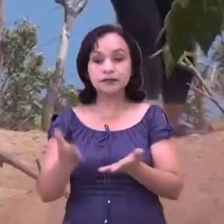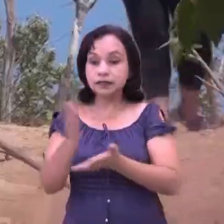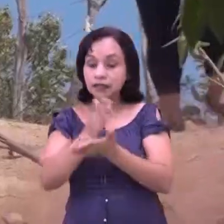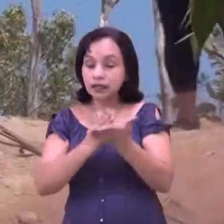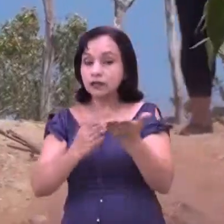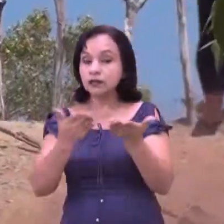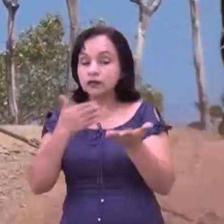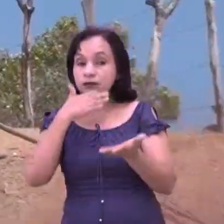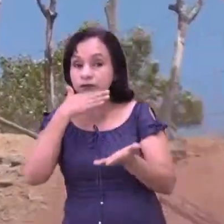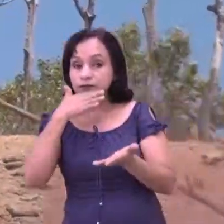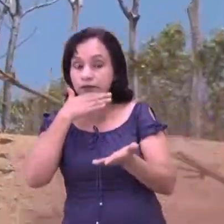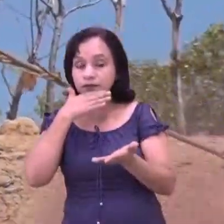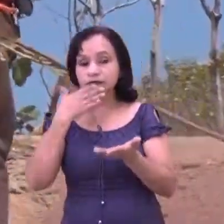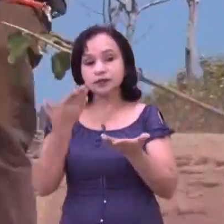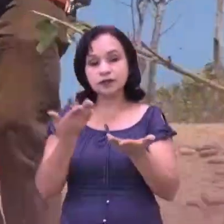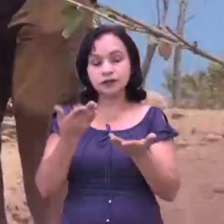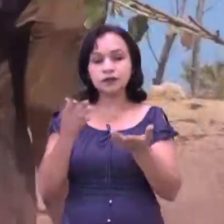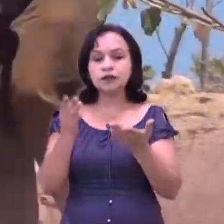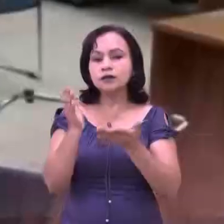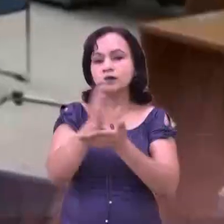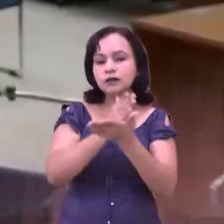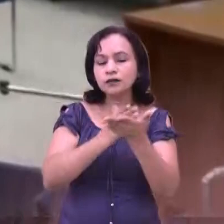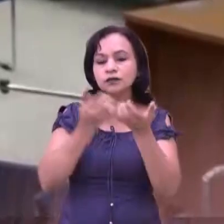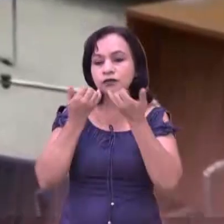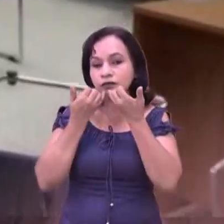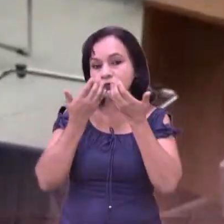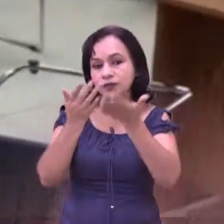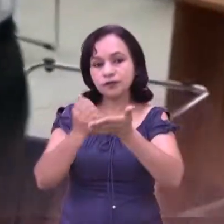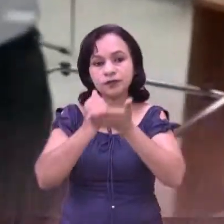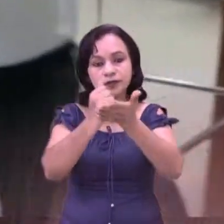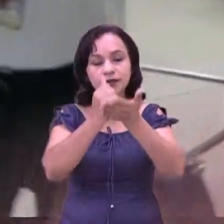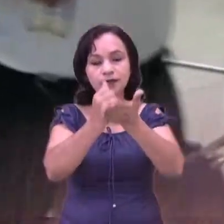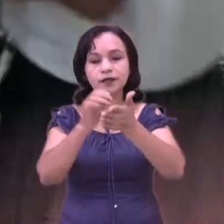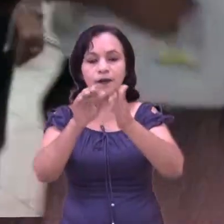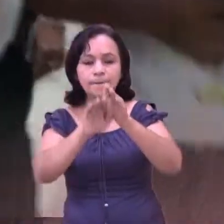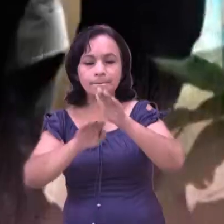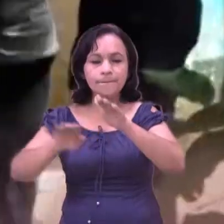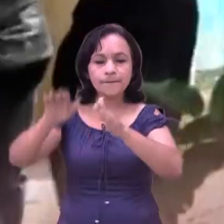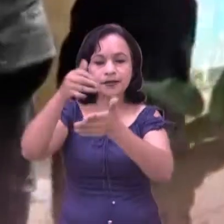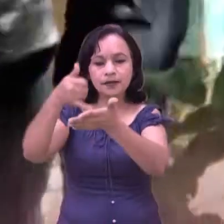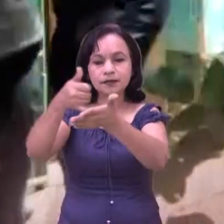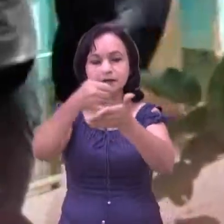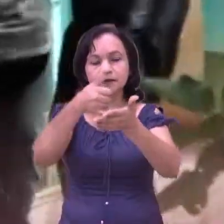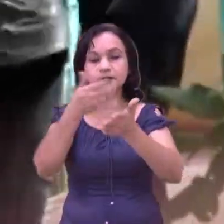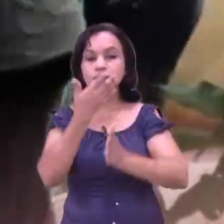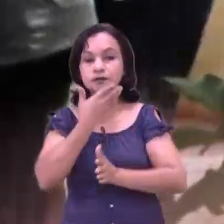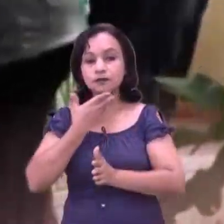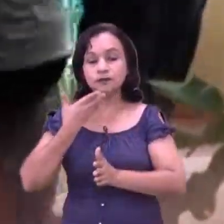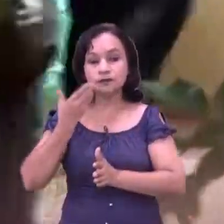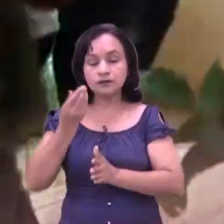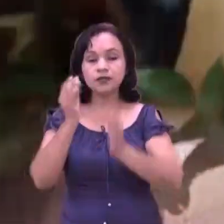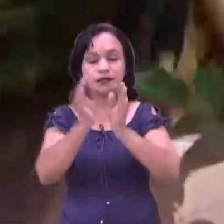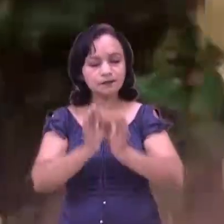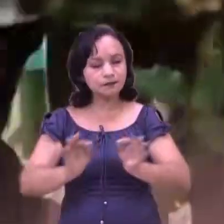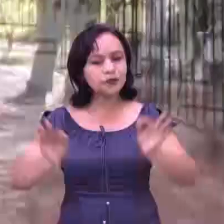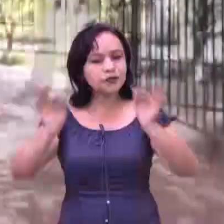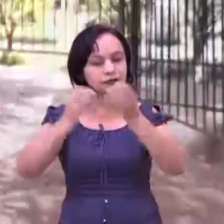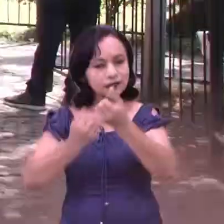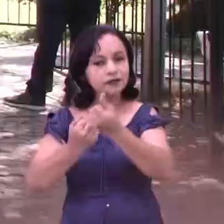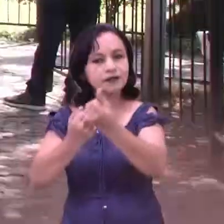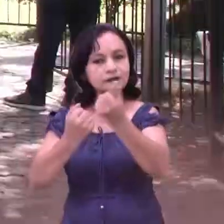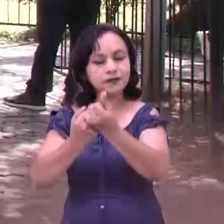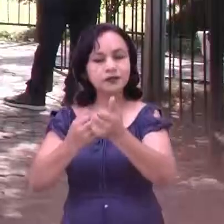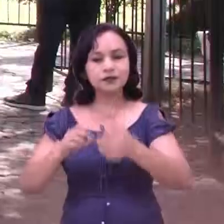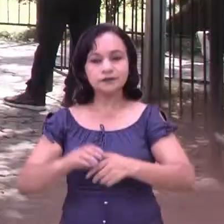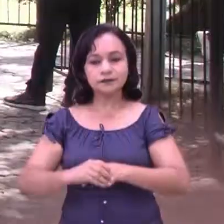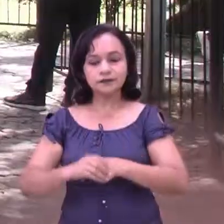emergencia, los menos afectados brindan ayuda a los más vulnerables y la juventud juega un papel muy importante. El